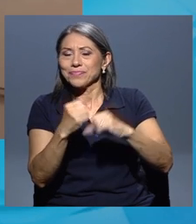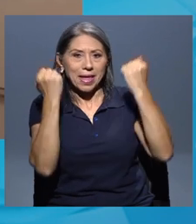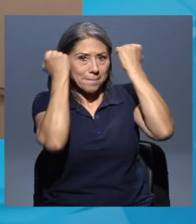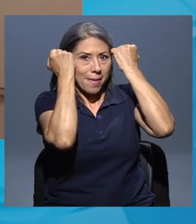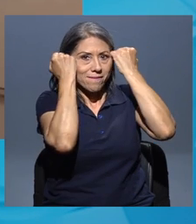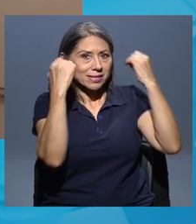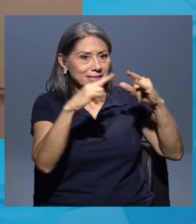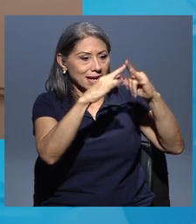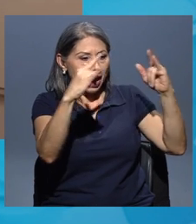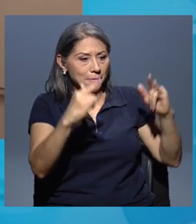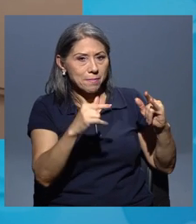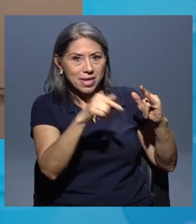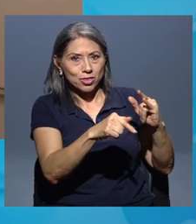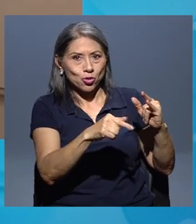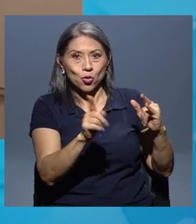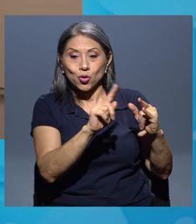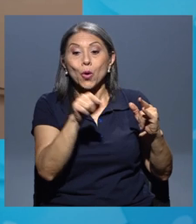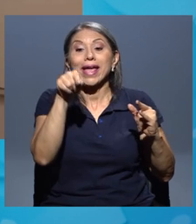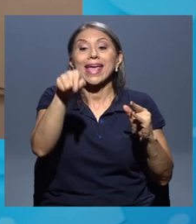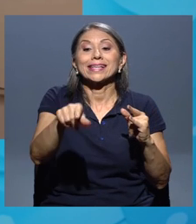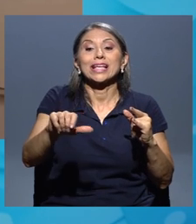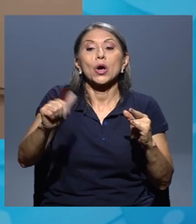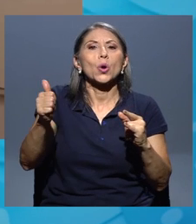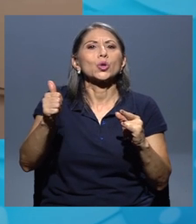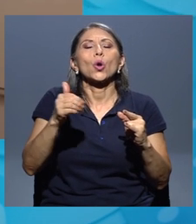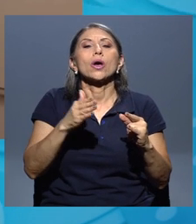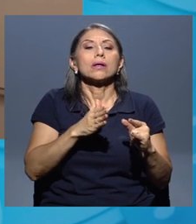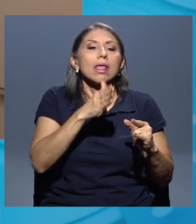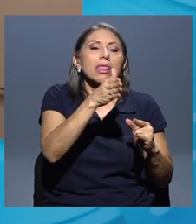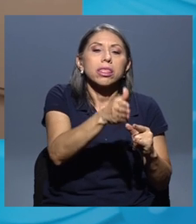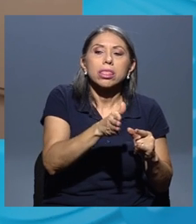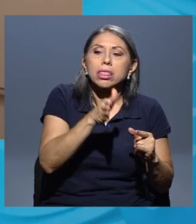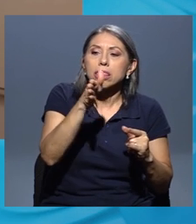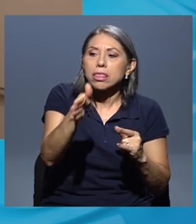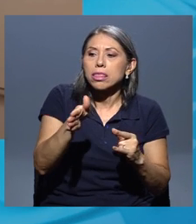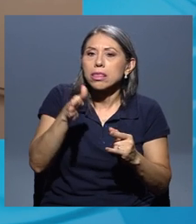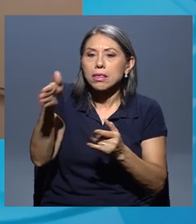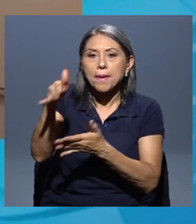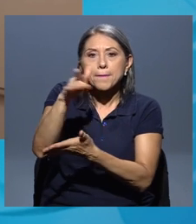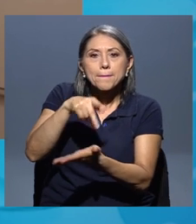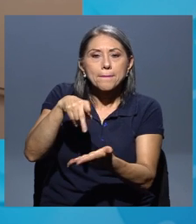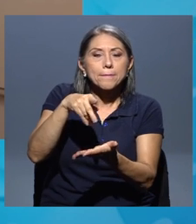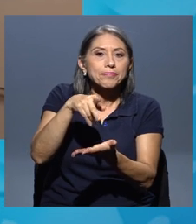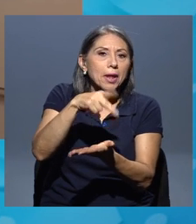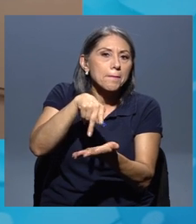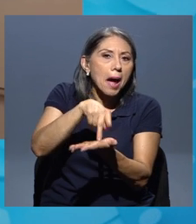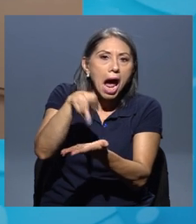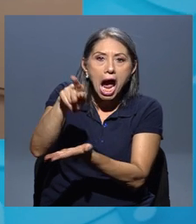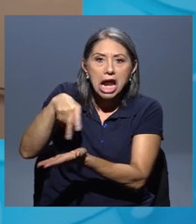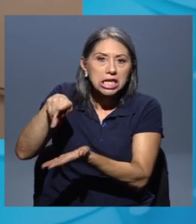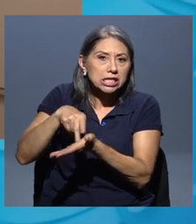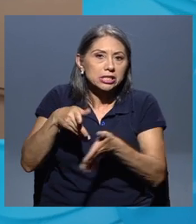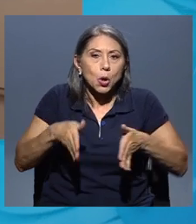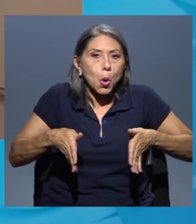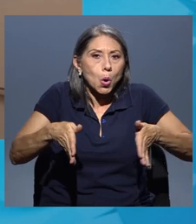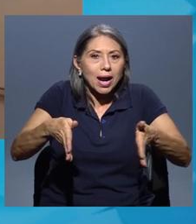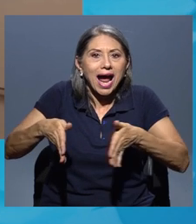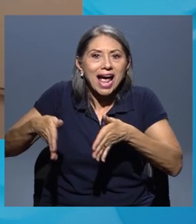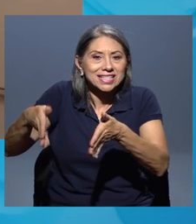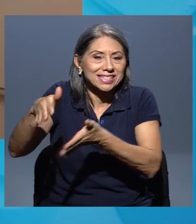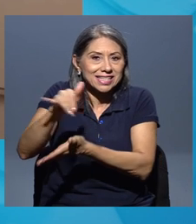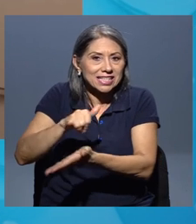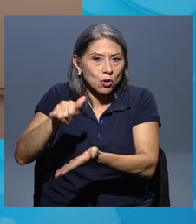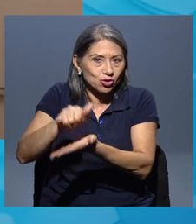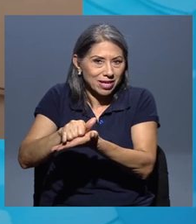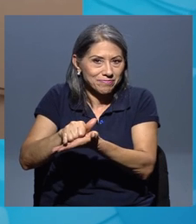Pava, sino que se realiza en diferentes parques y calles de la capital de San José y en otras capitales